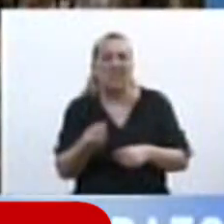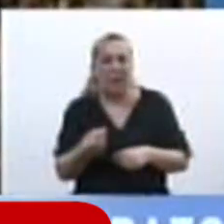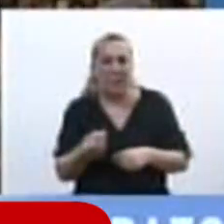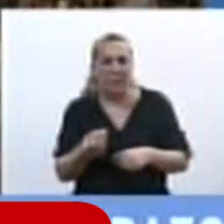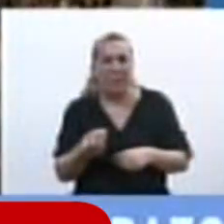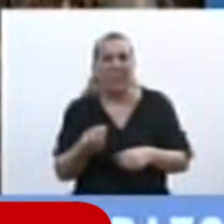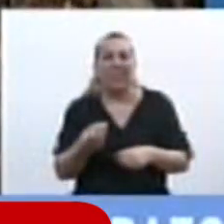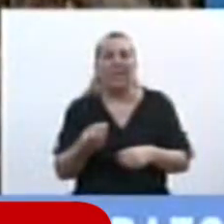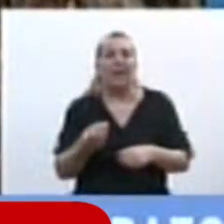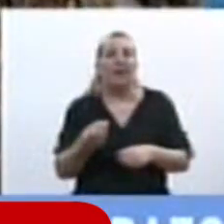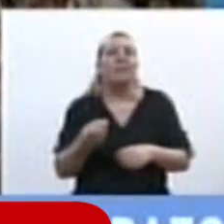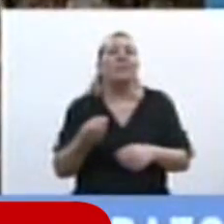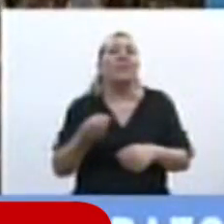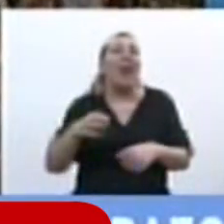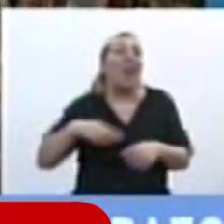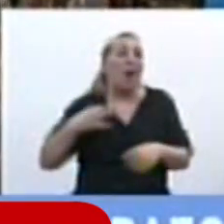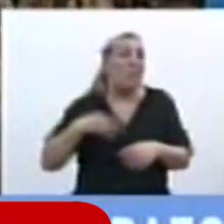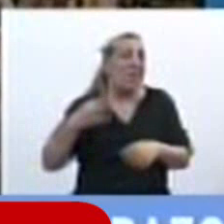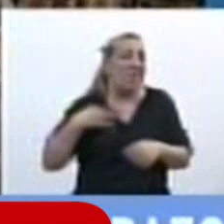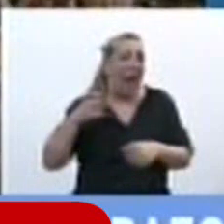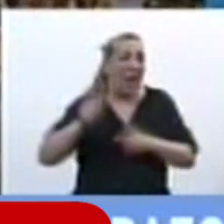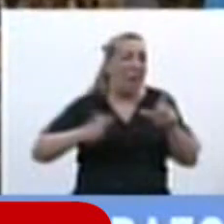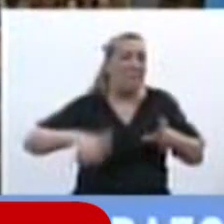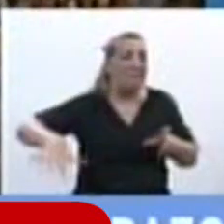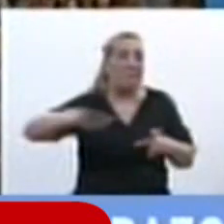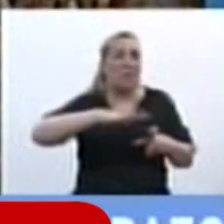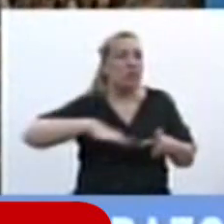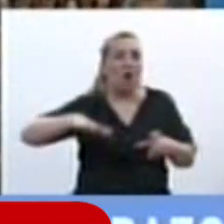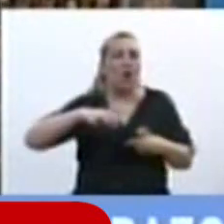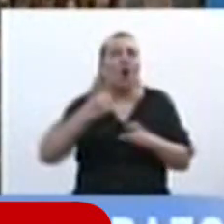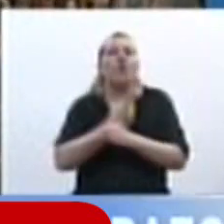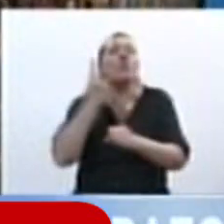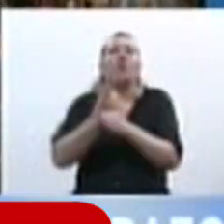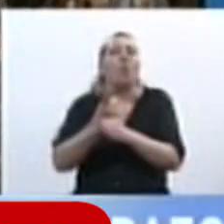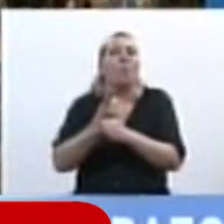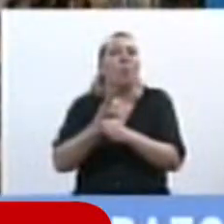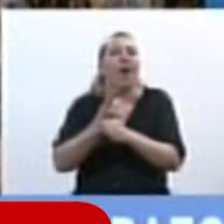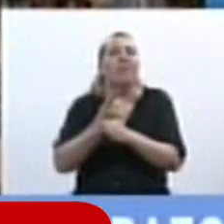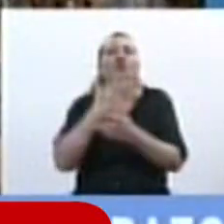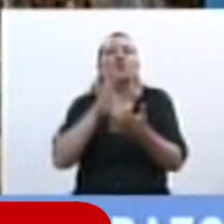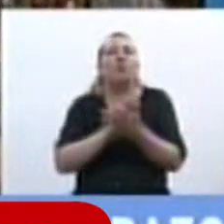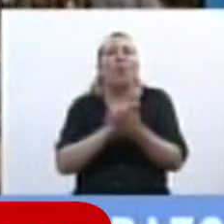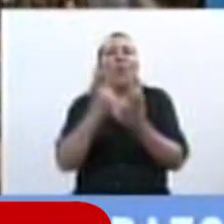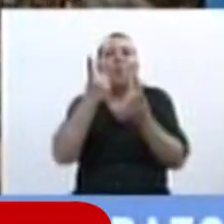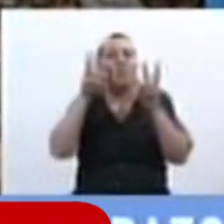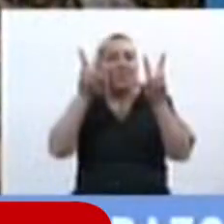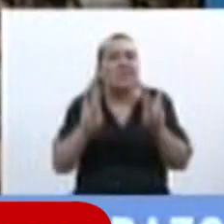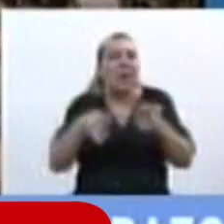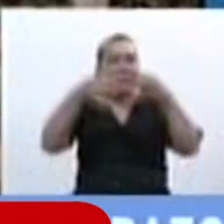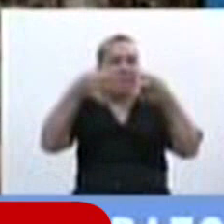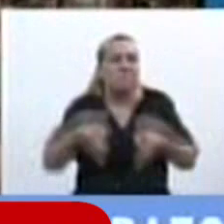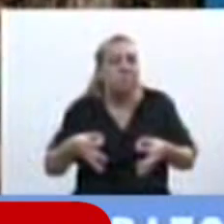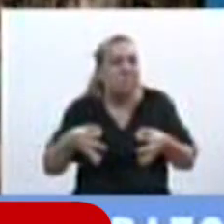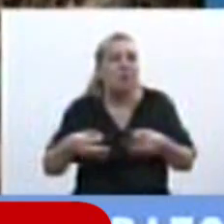La vida general de la sociedad no puede extenderse sobre un punto determinado sin que la vida jurídica se